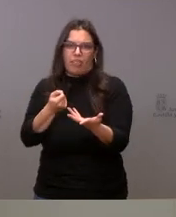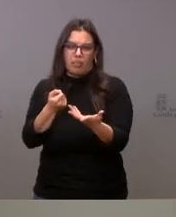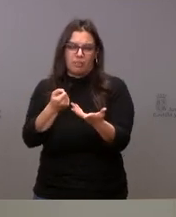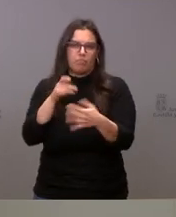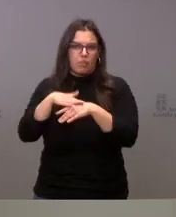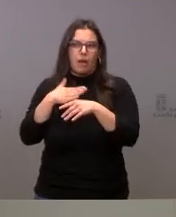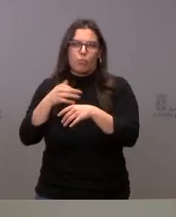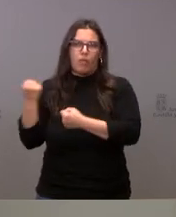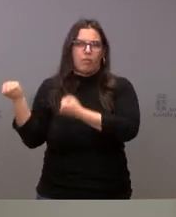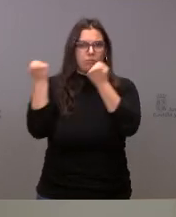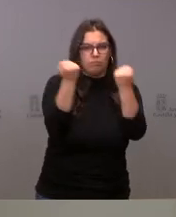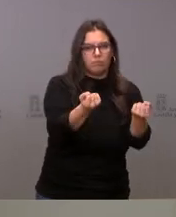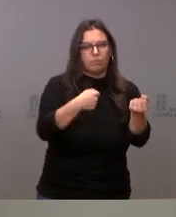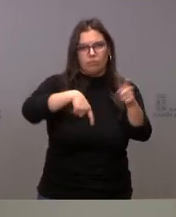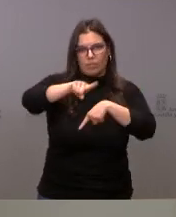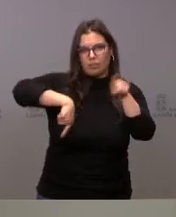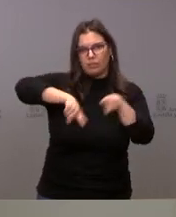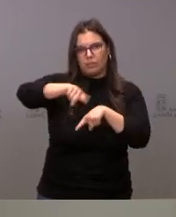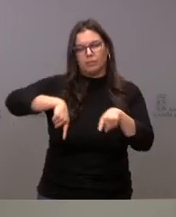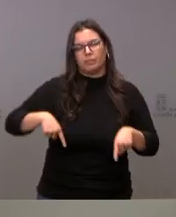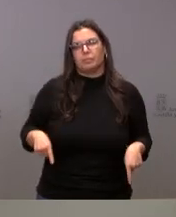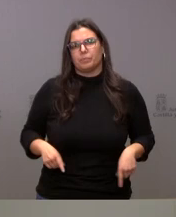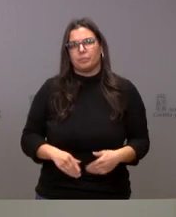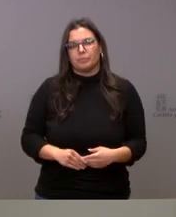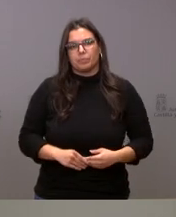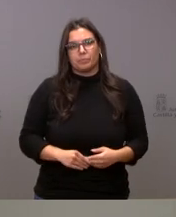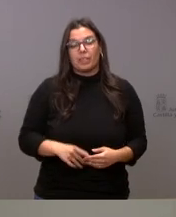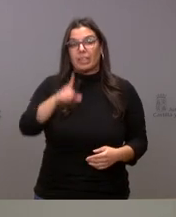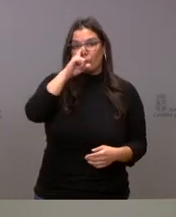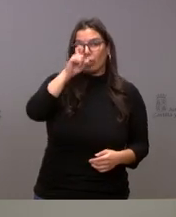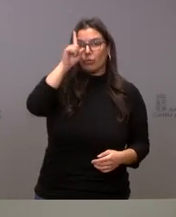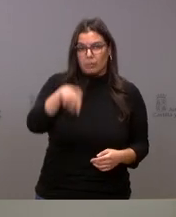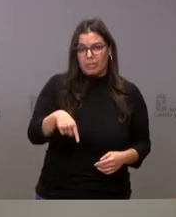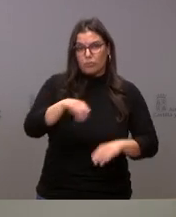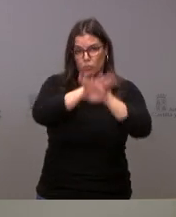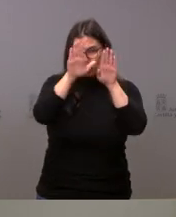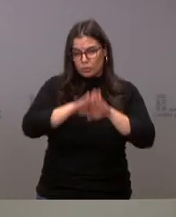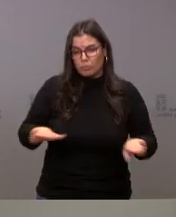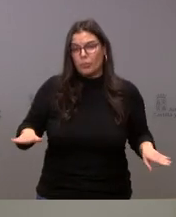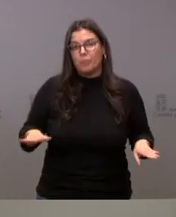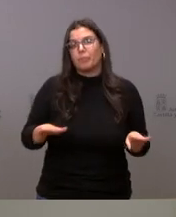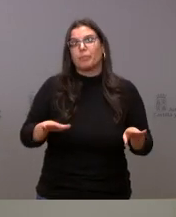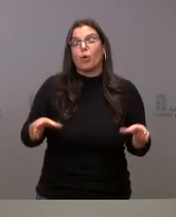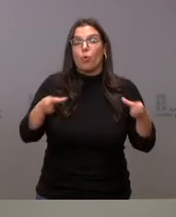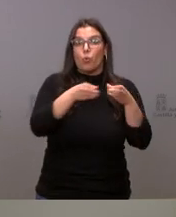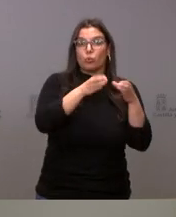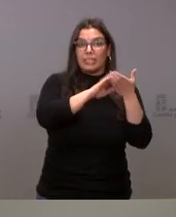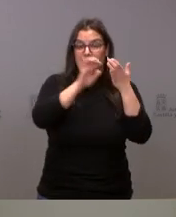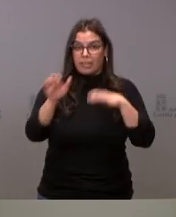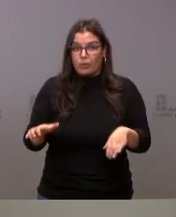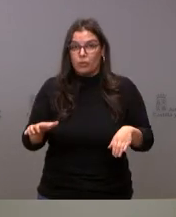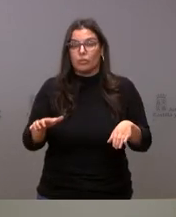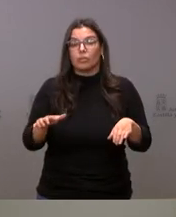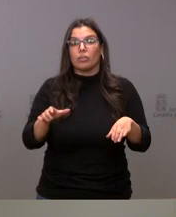para dar soporte y ayuda en esta materia. Quiero recordar también, por último, que no es la Junta de Castilla y León quien